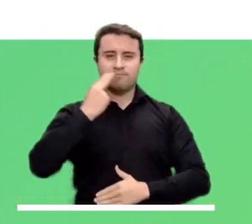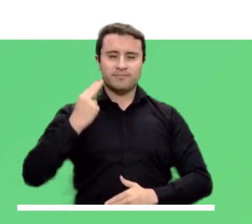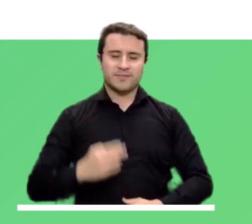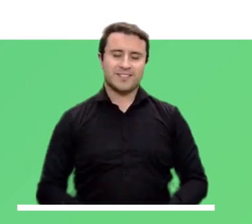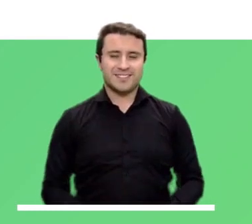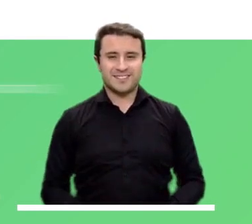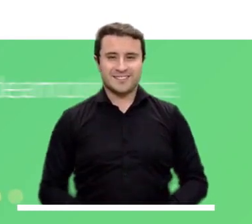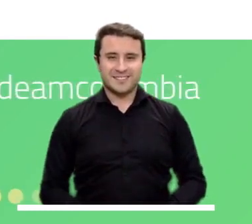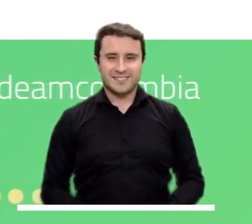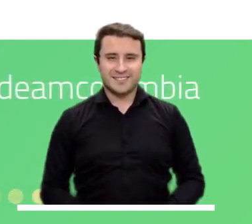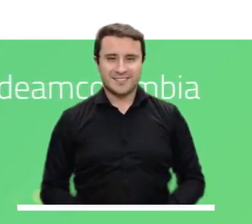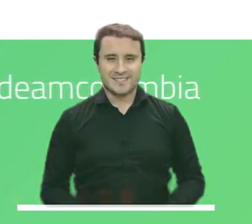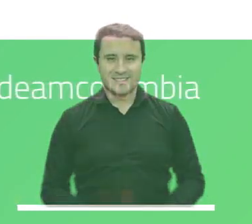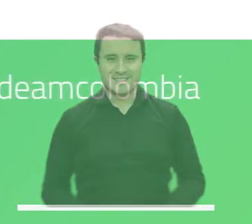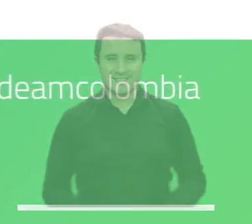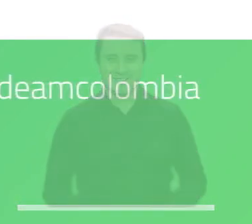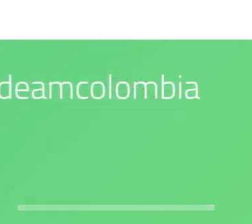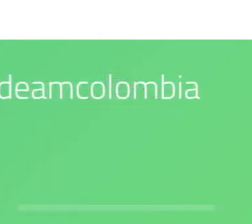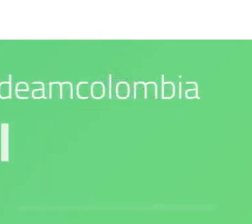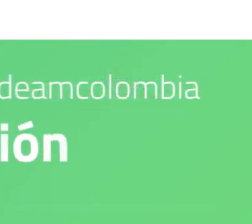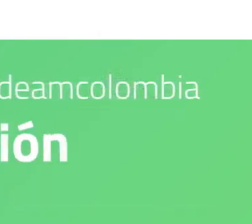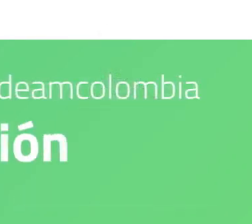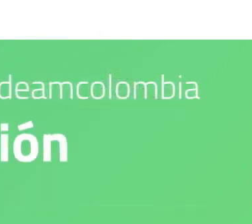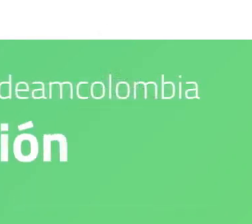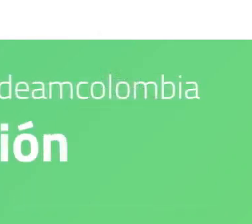Nuestro compromiso es con el medio ambiente.